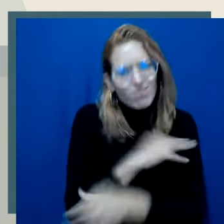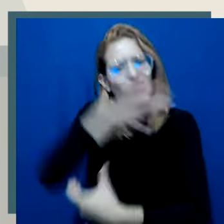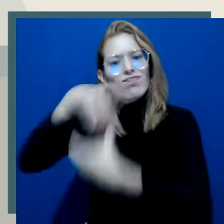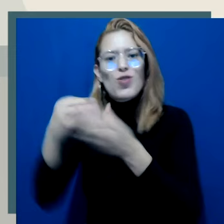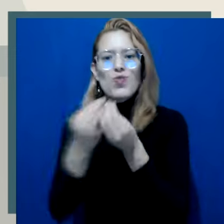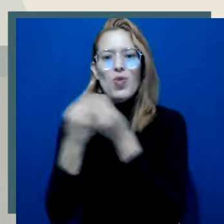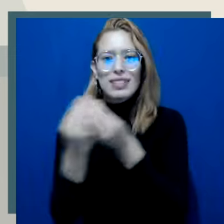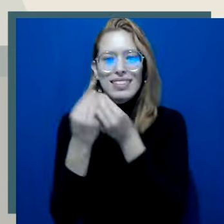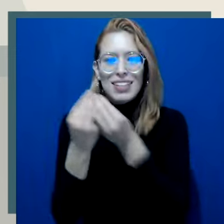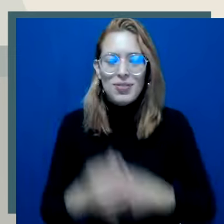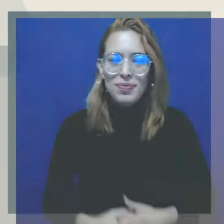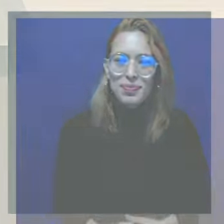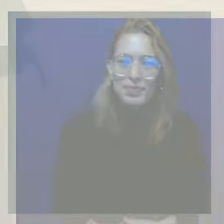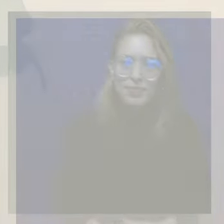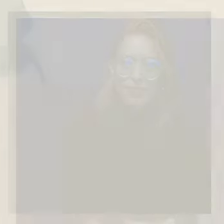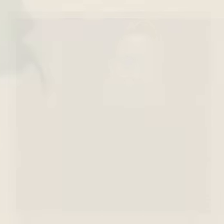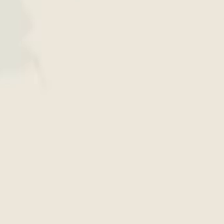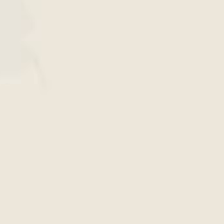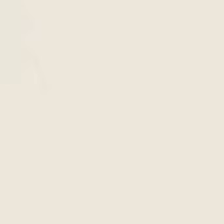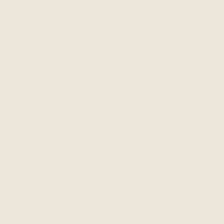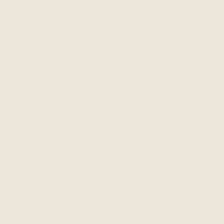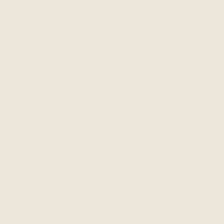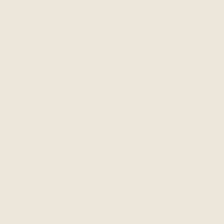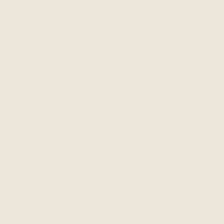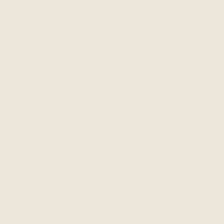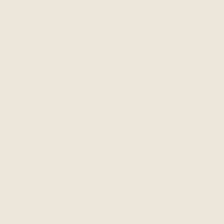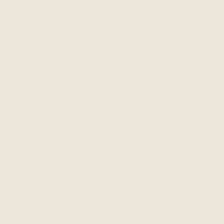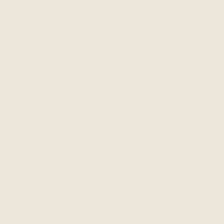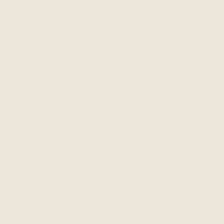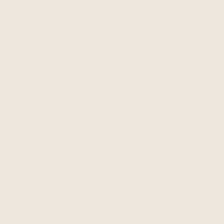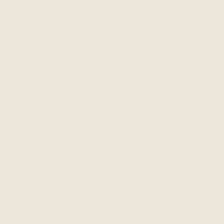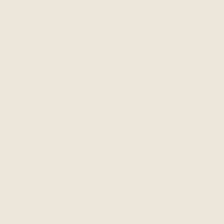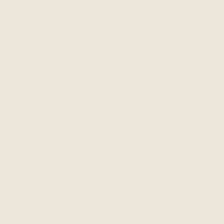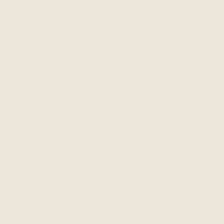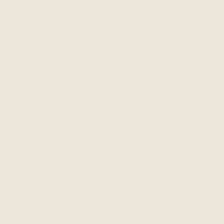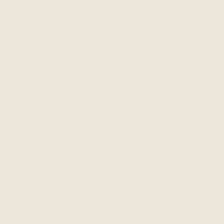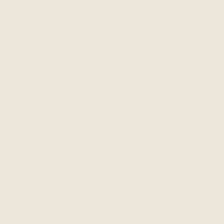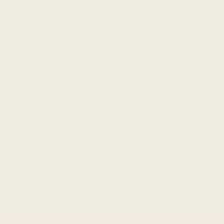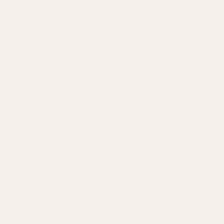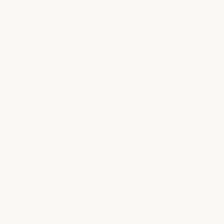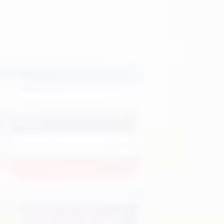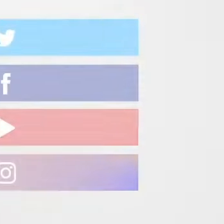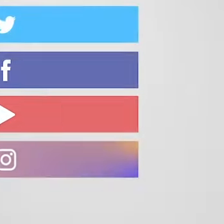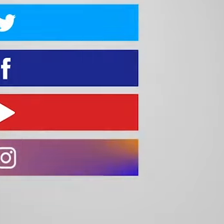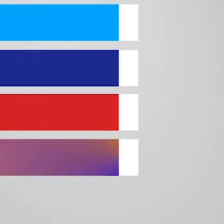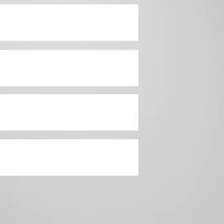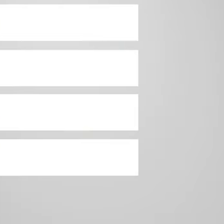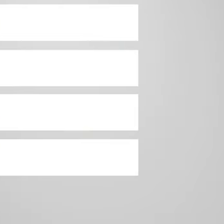seguiremos haciendo desde este espacio de representación. Numeral, la unión es nuestra fortaleza.